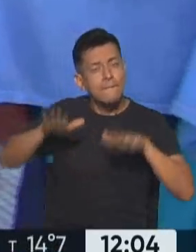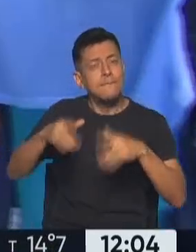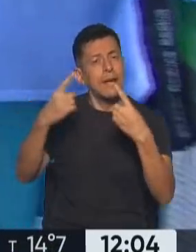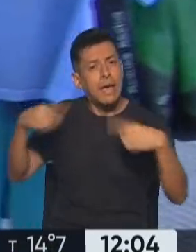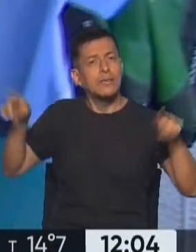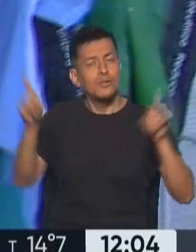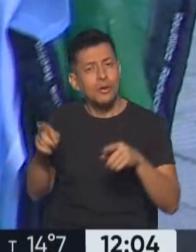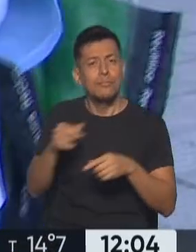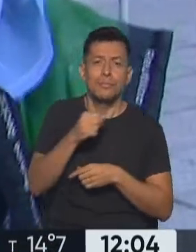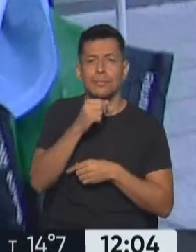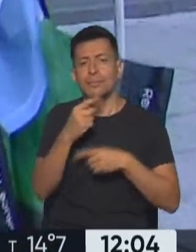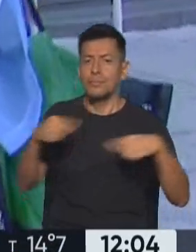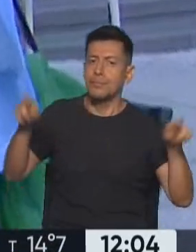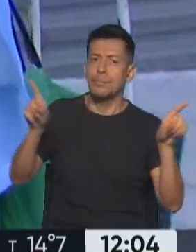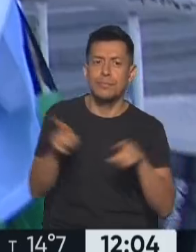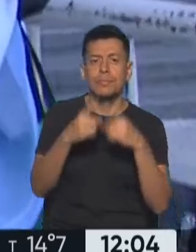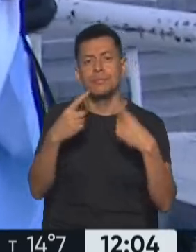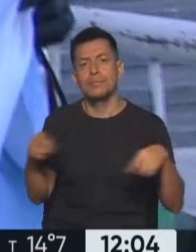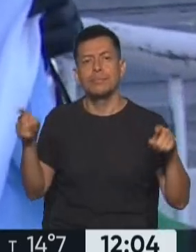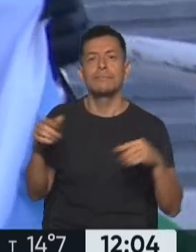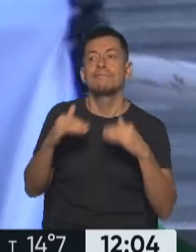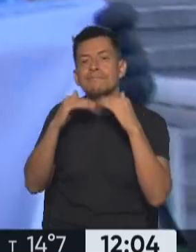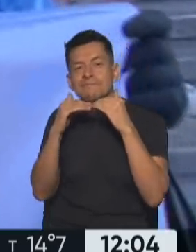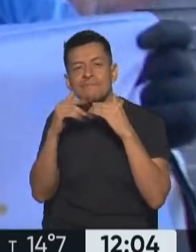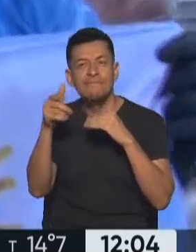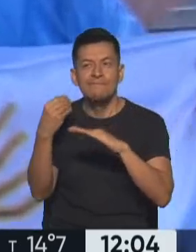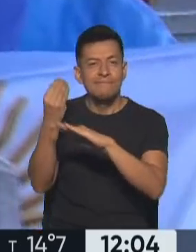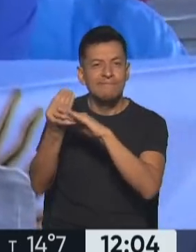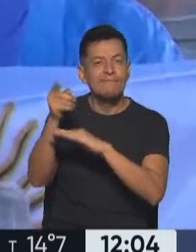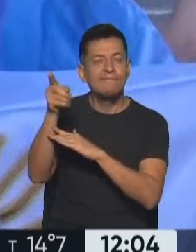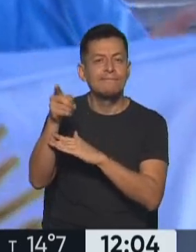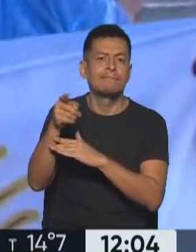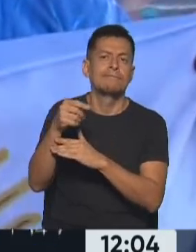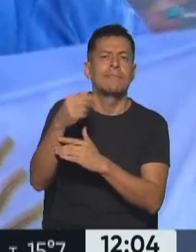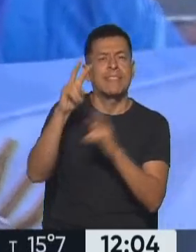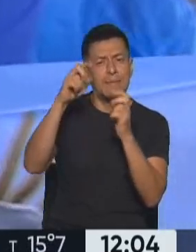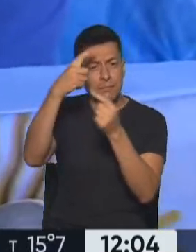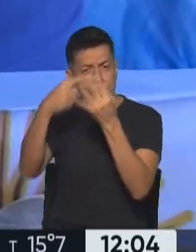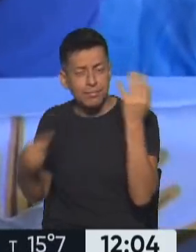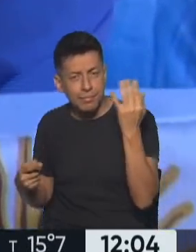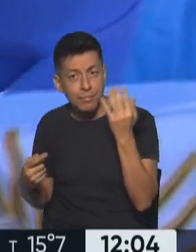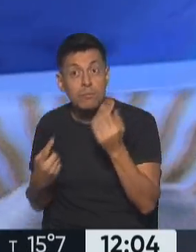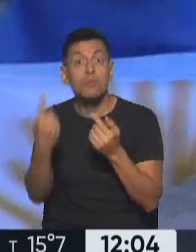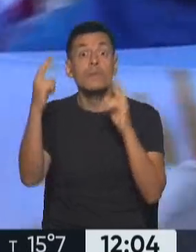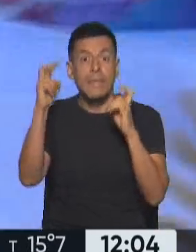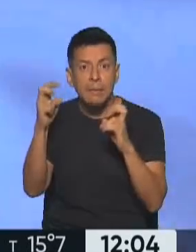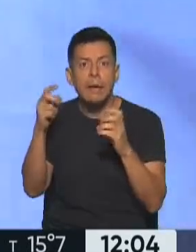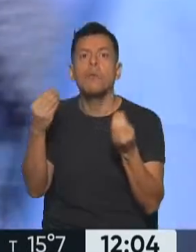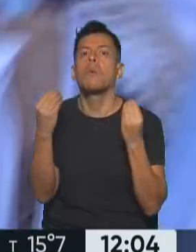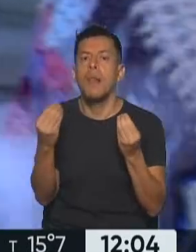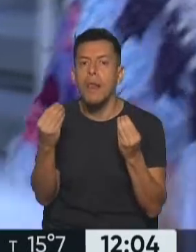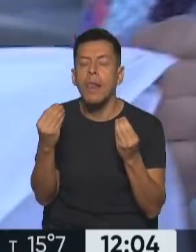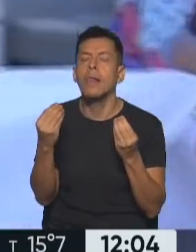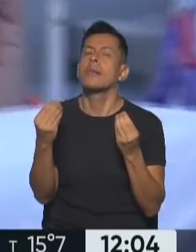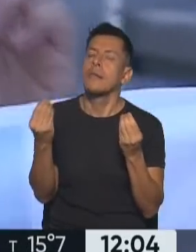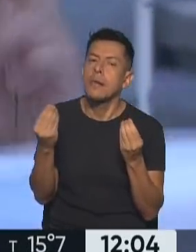Por supuesto, corean para ver el discurso que va a tratar entre los muchos temas el impacto no